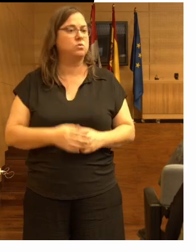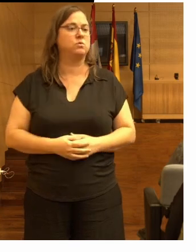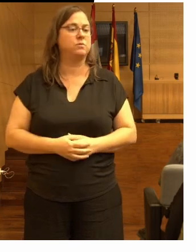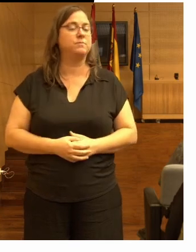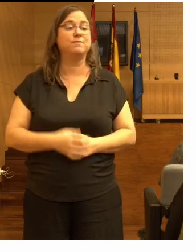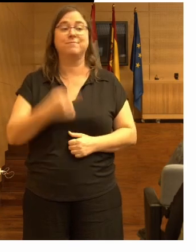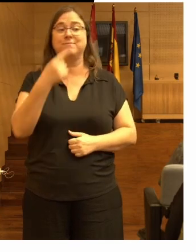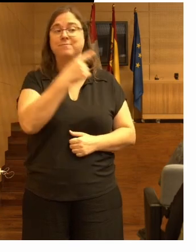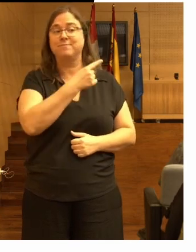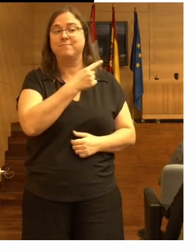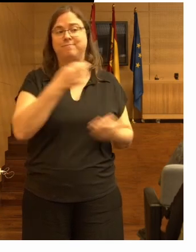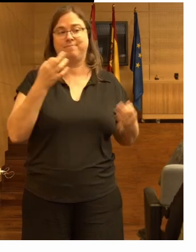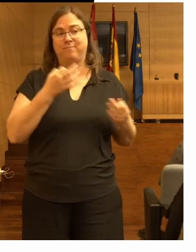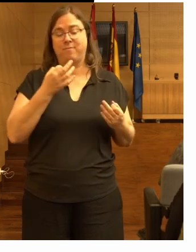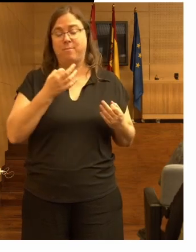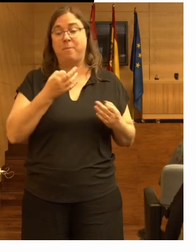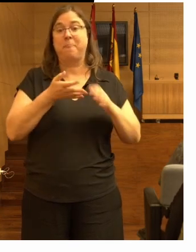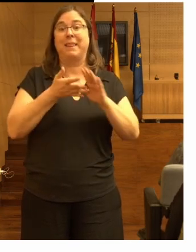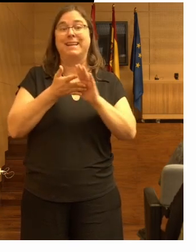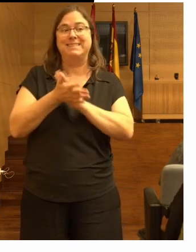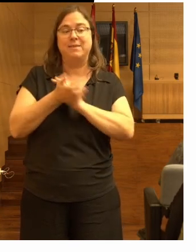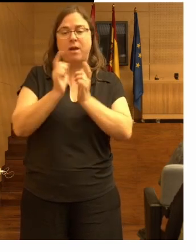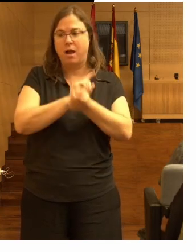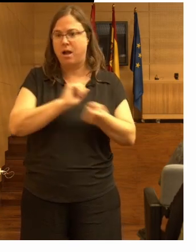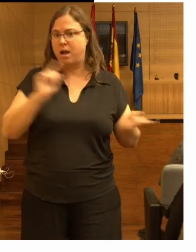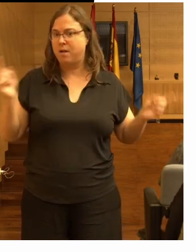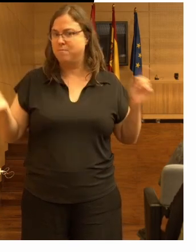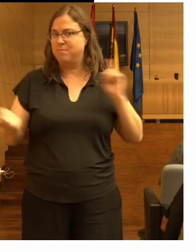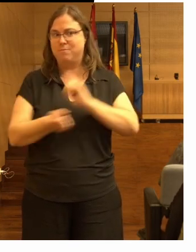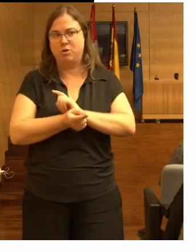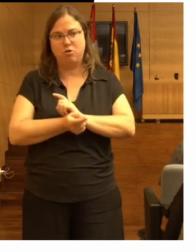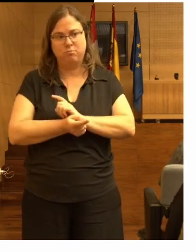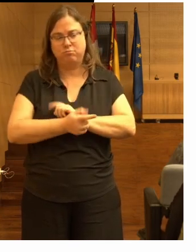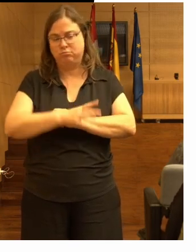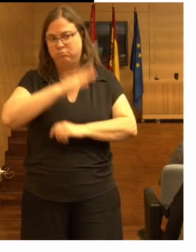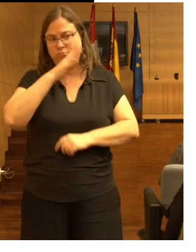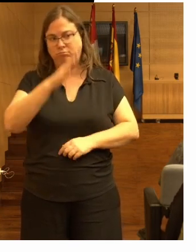esto ha supuesto un cambio enorme